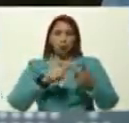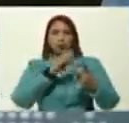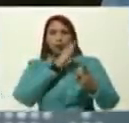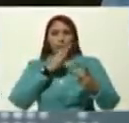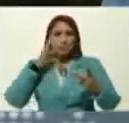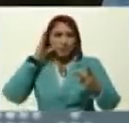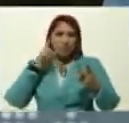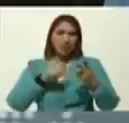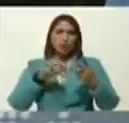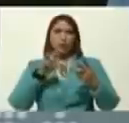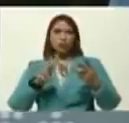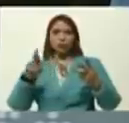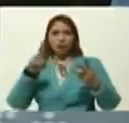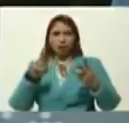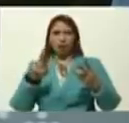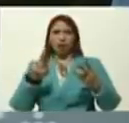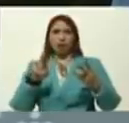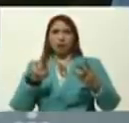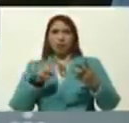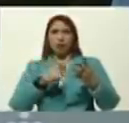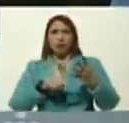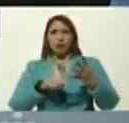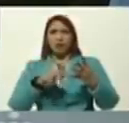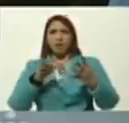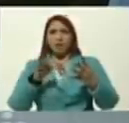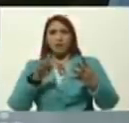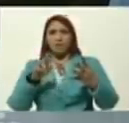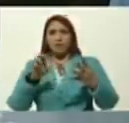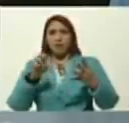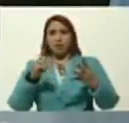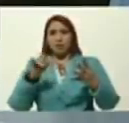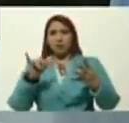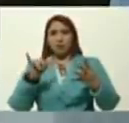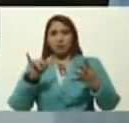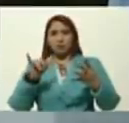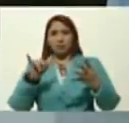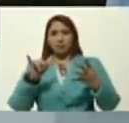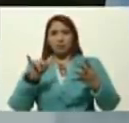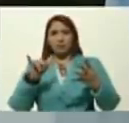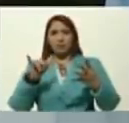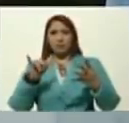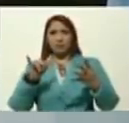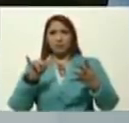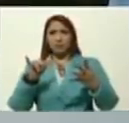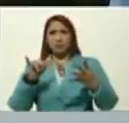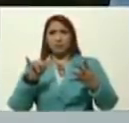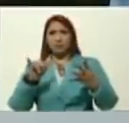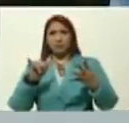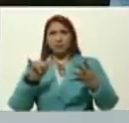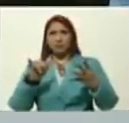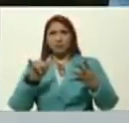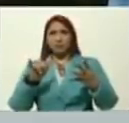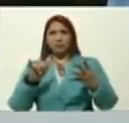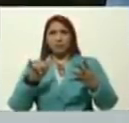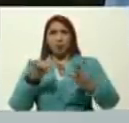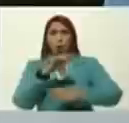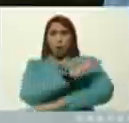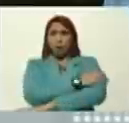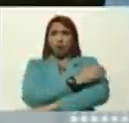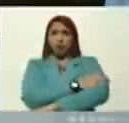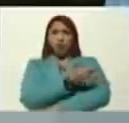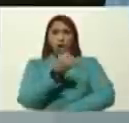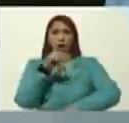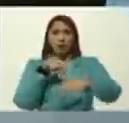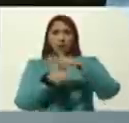Manuel Rosales, Freddy, Guevara, ¿verdad? Jorge, la oposición, está en